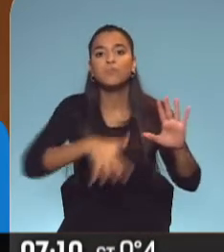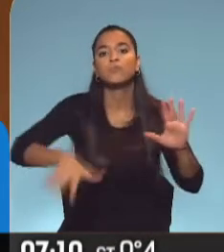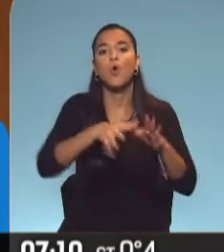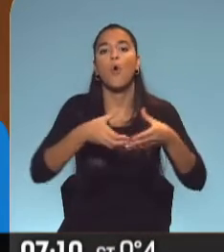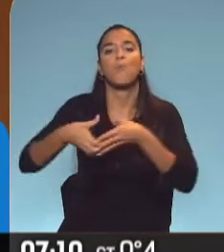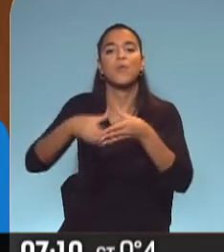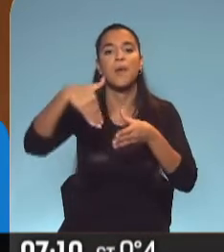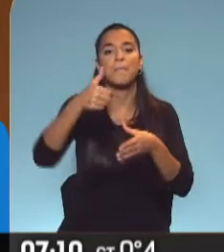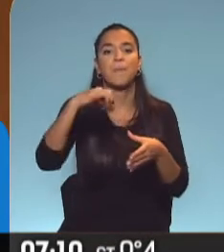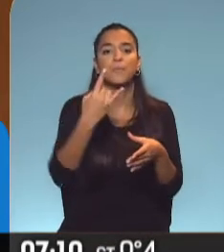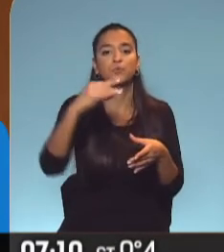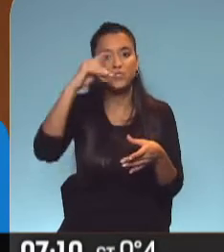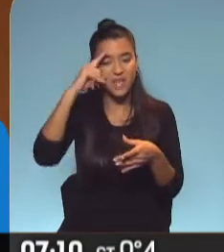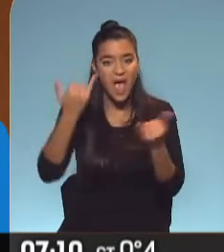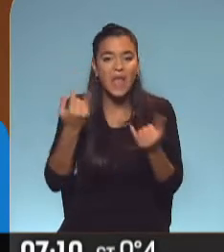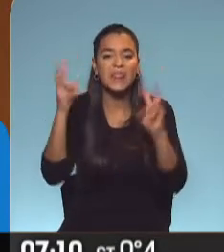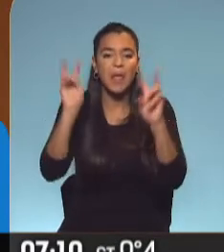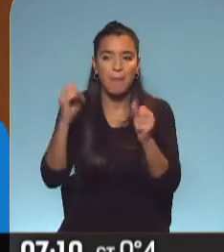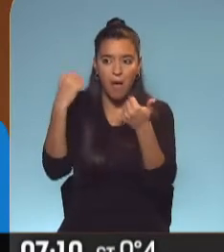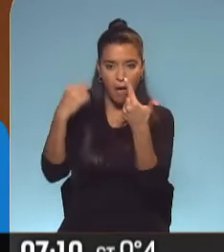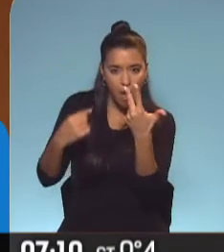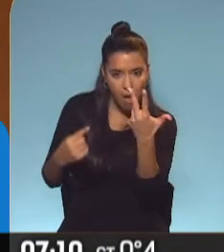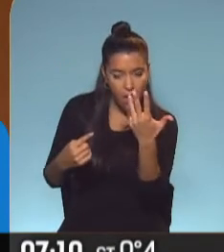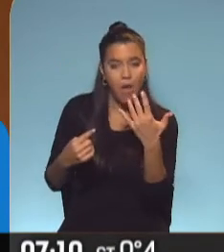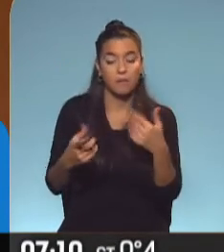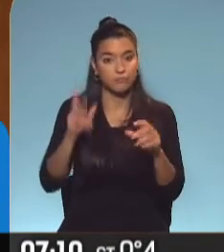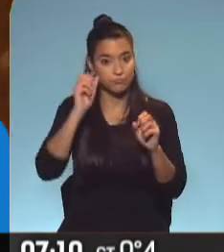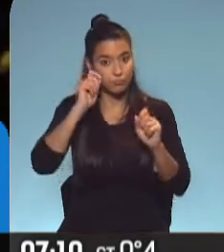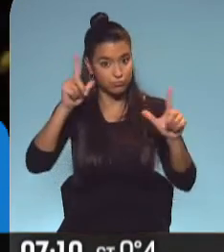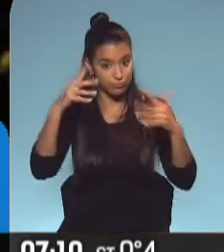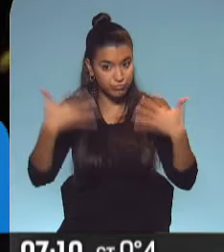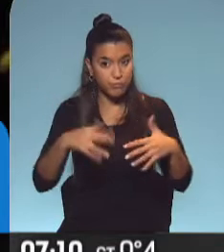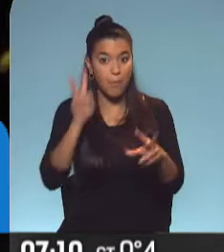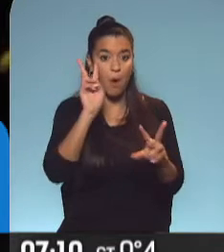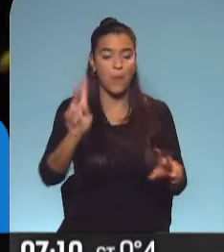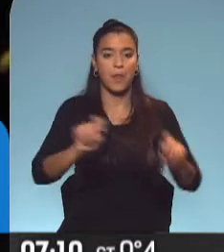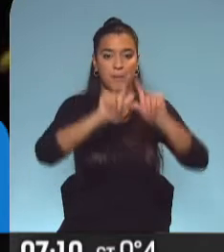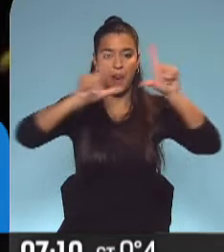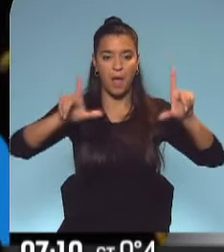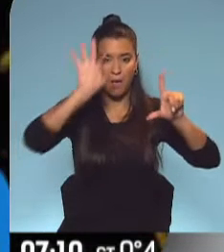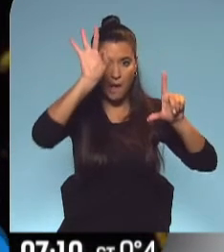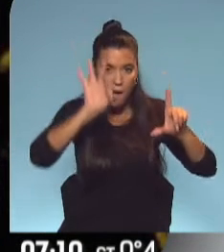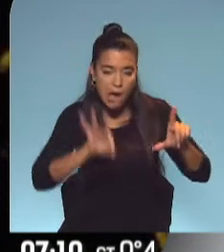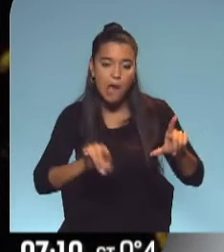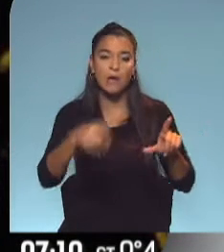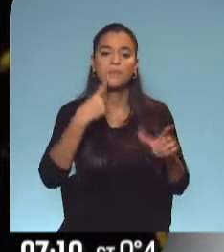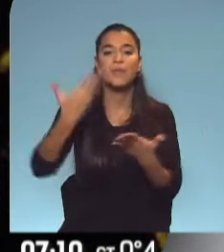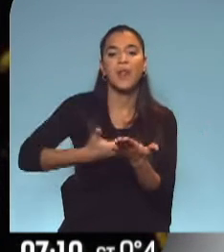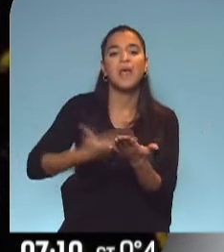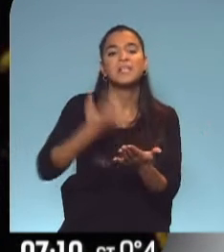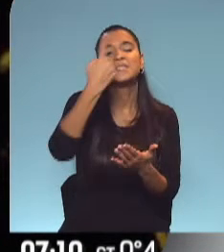Mapuche. Y ahí hay algunas cuestiones que son realmente sorprendentes. Mira, vamos a ver estas placas. El legajo tiene